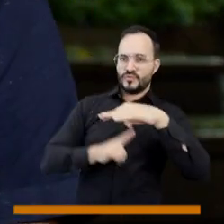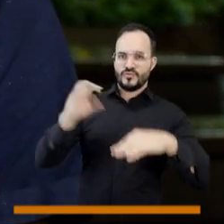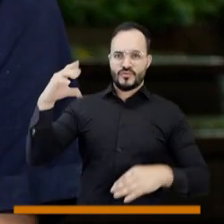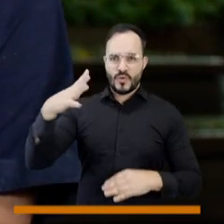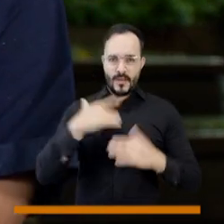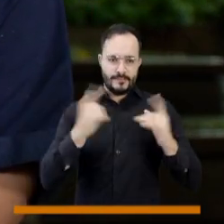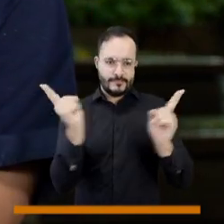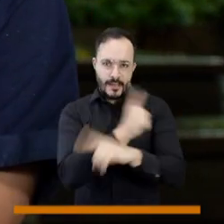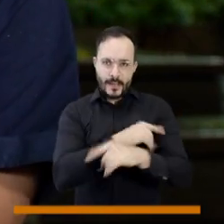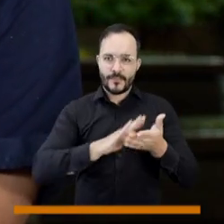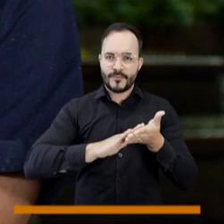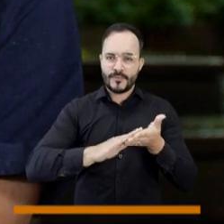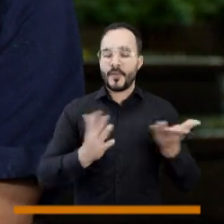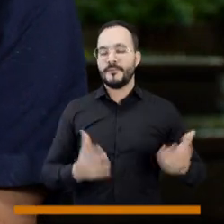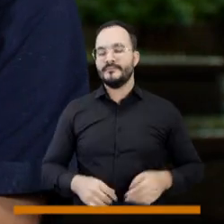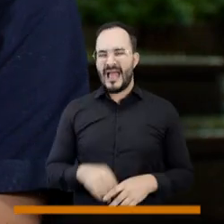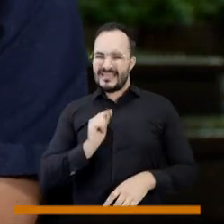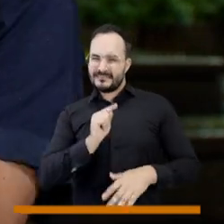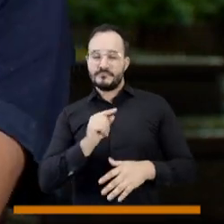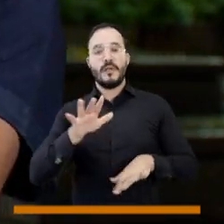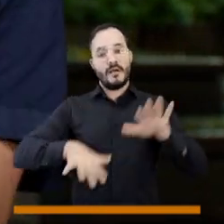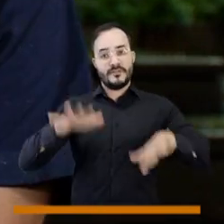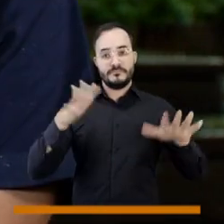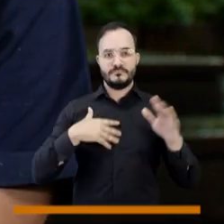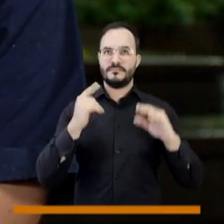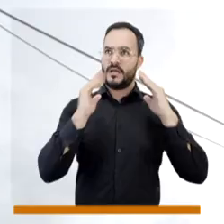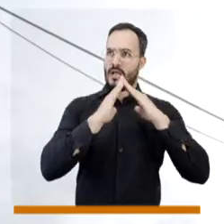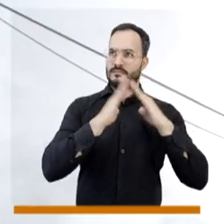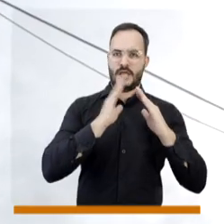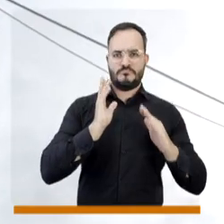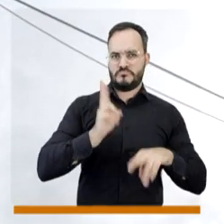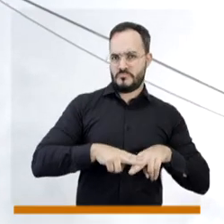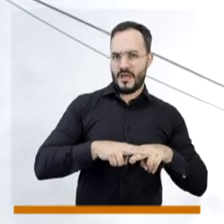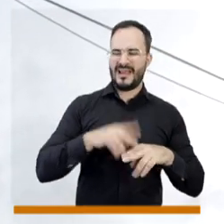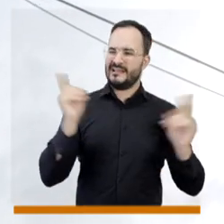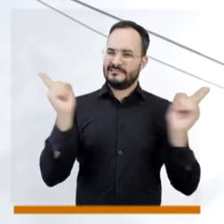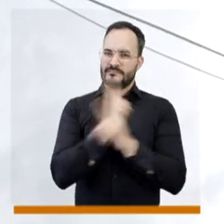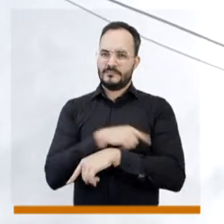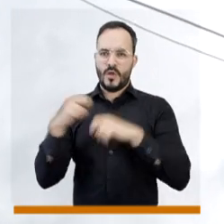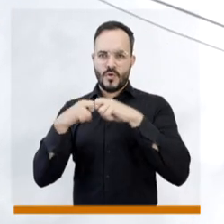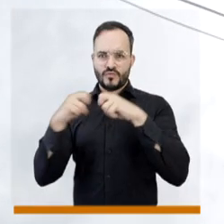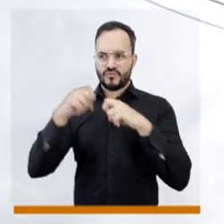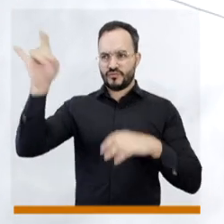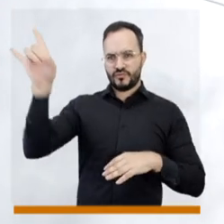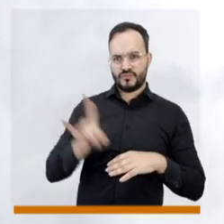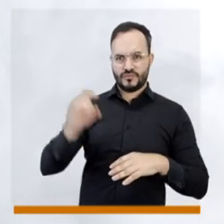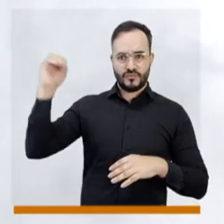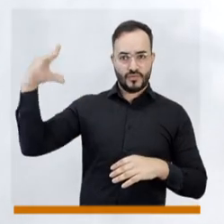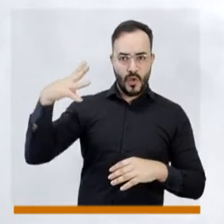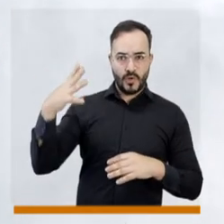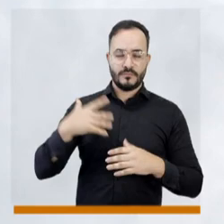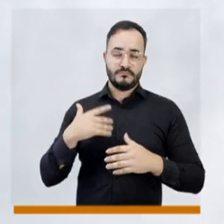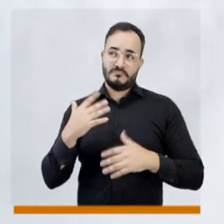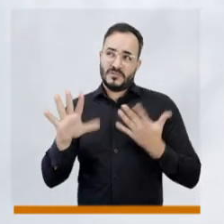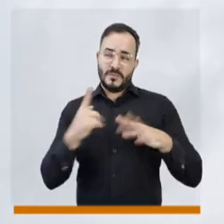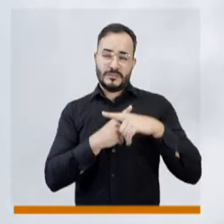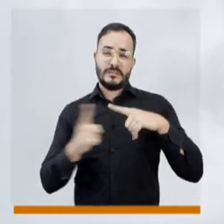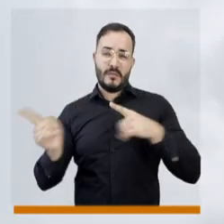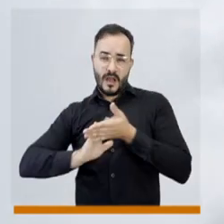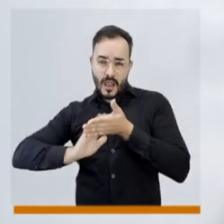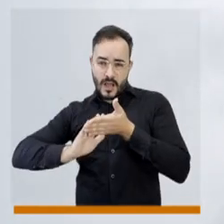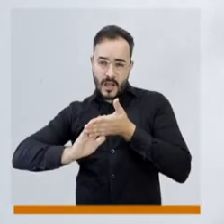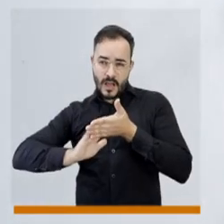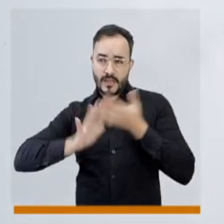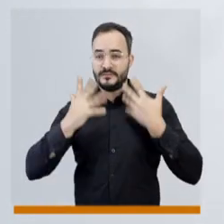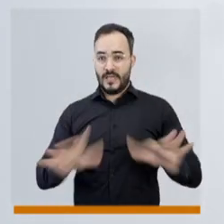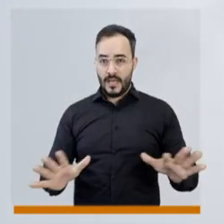de empezar a vender, entonces lo que estamos viendo es que muchas veces si alguien cambia su sistema de energía solar, empresas públicas, el sistema de energía solar se monta